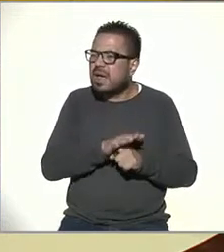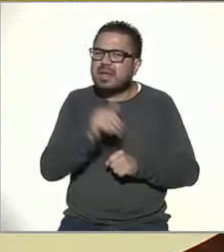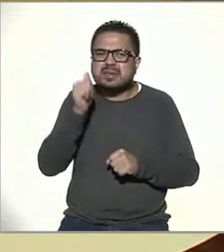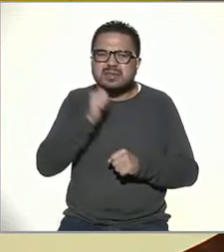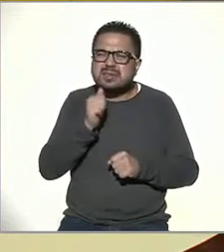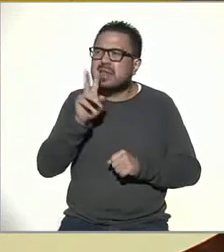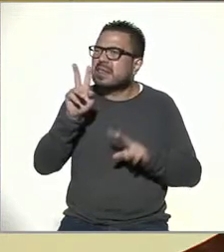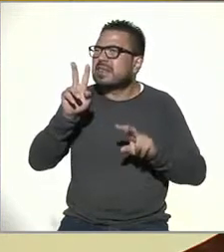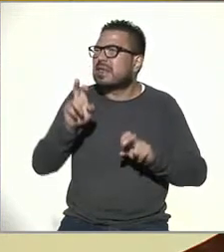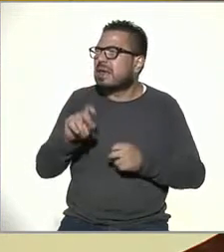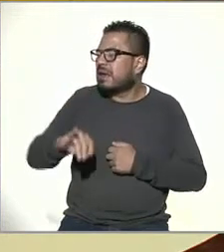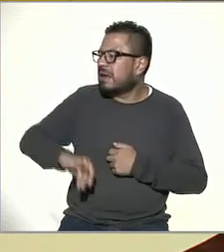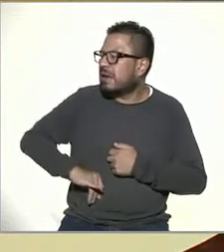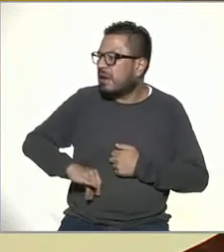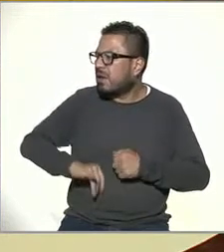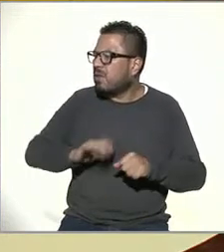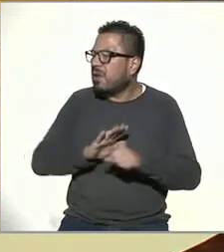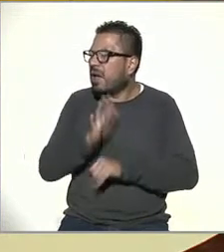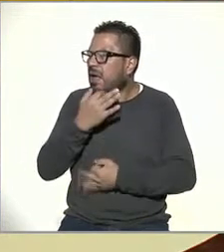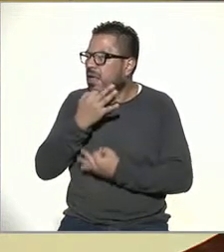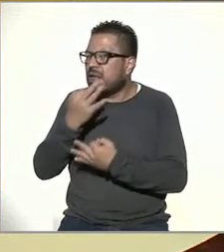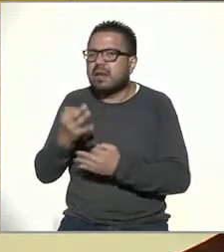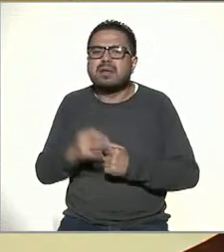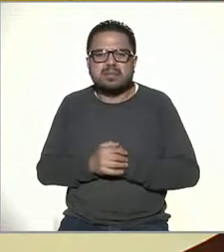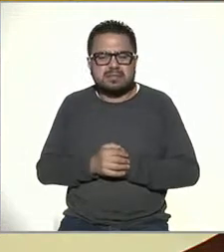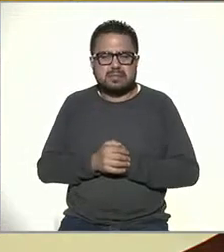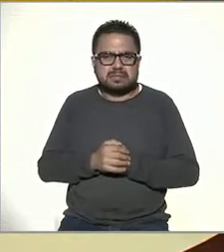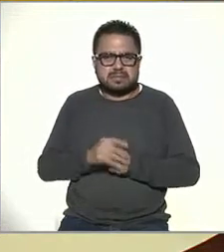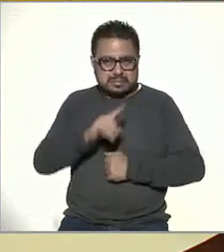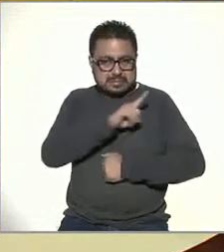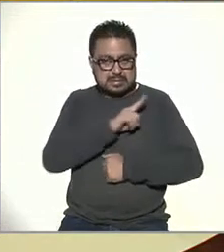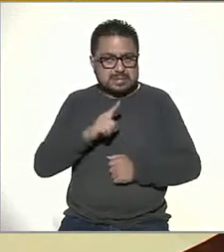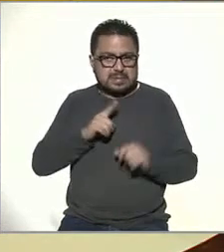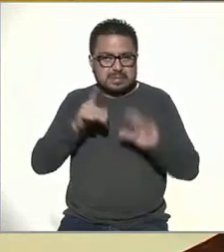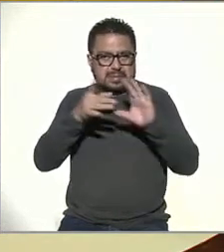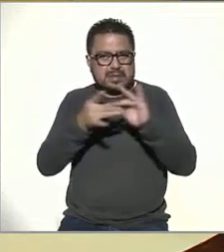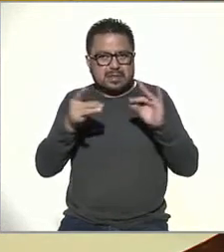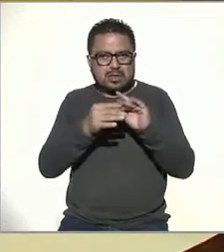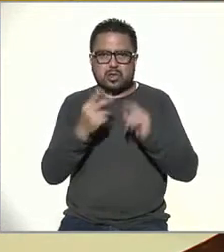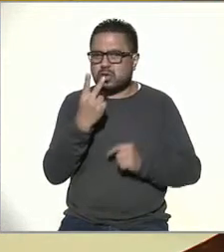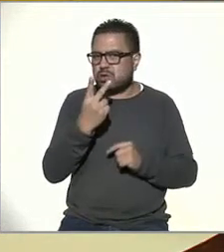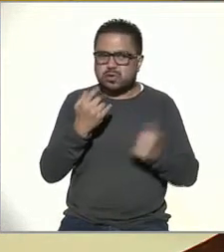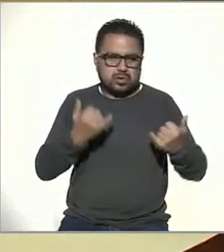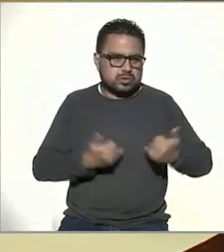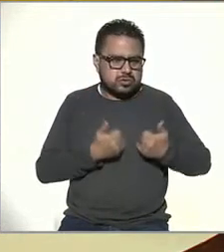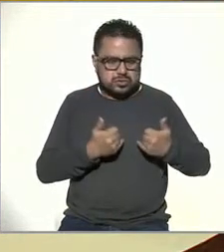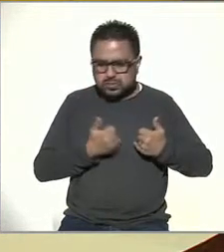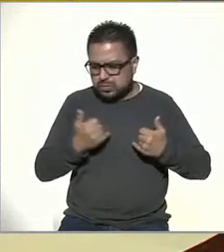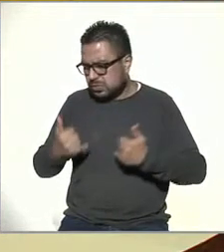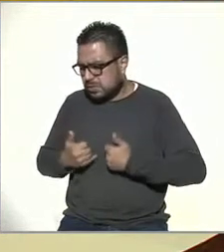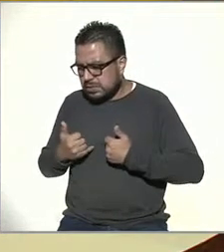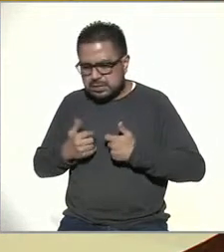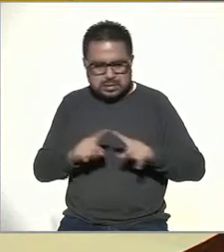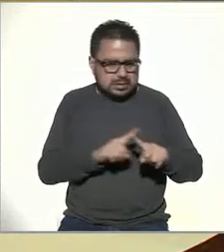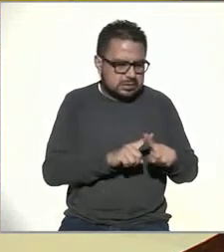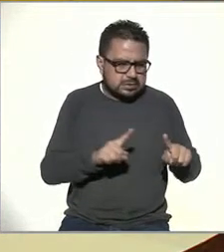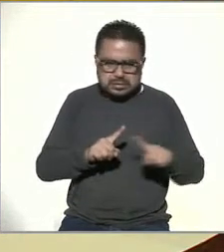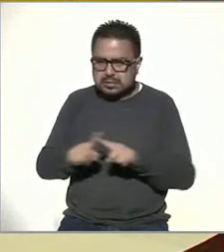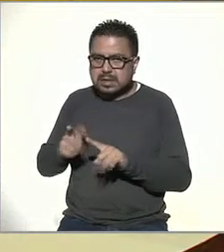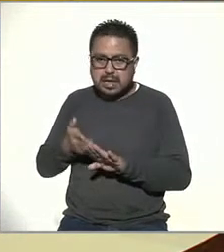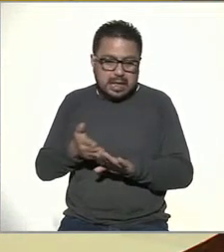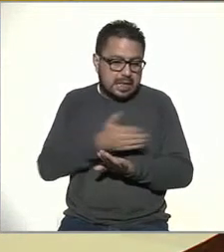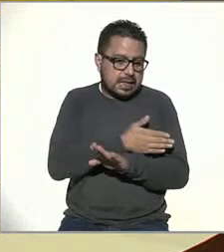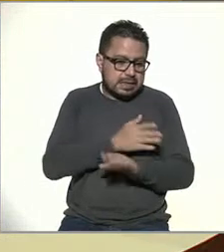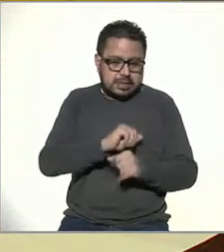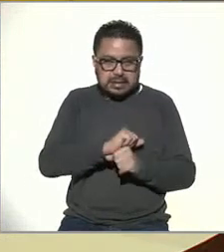temas les interesa? ¿Qué les atrae? Bueno, es que hay que hablar justamente de dos jóvenes en dos momentos distintos. El primero, antes de la